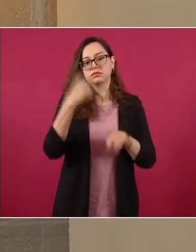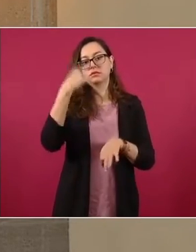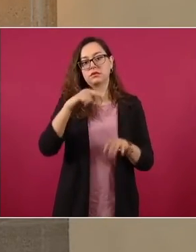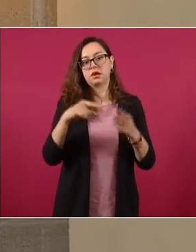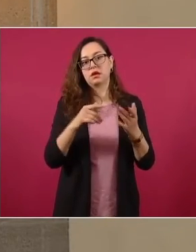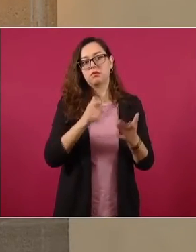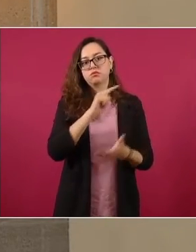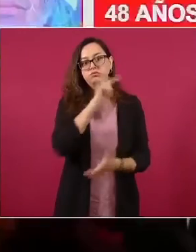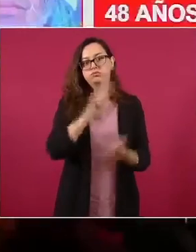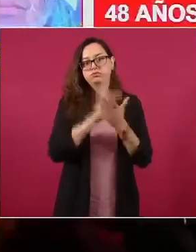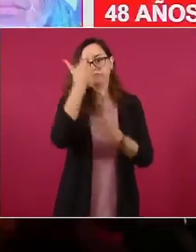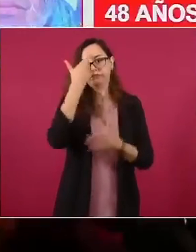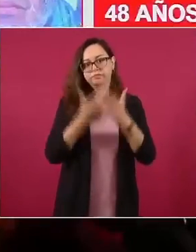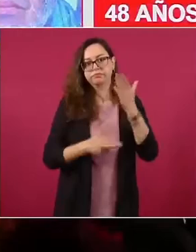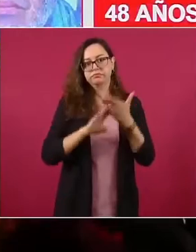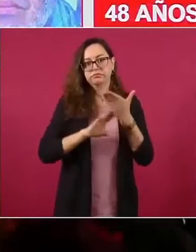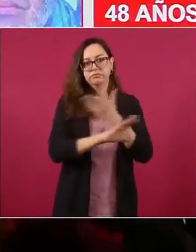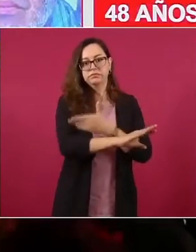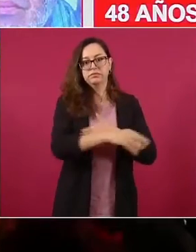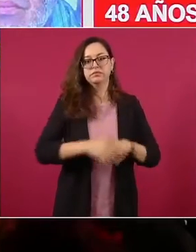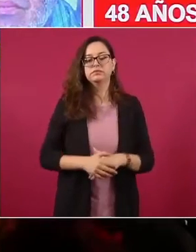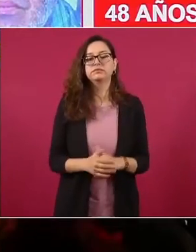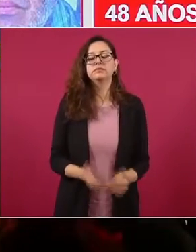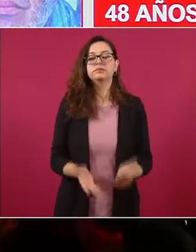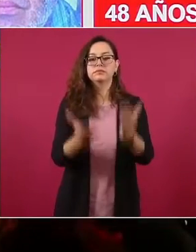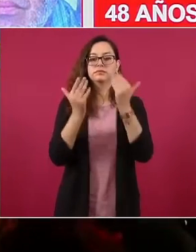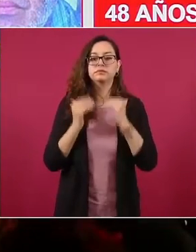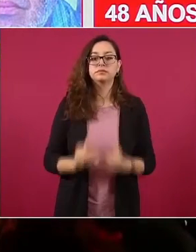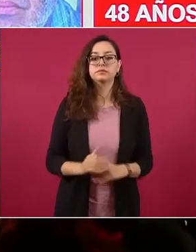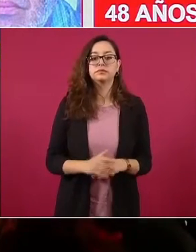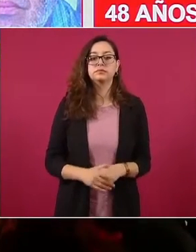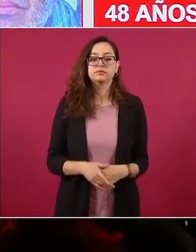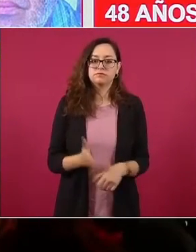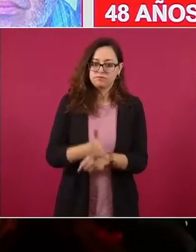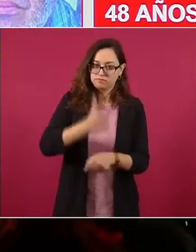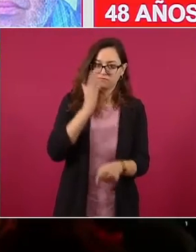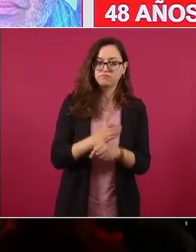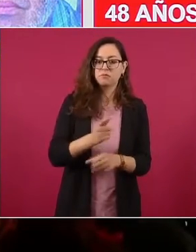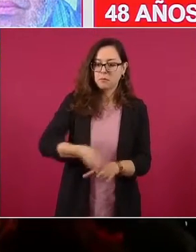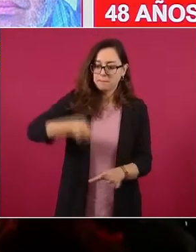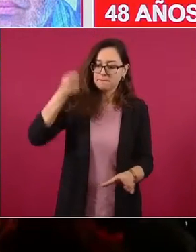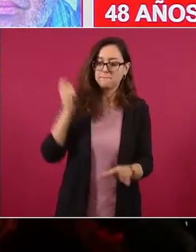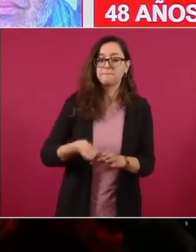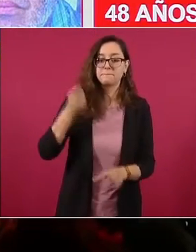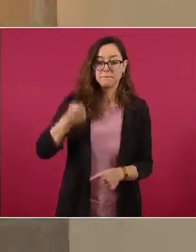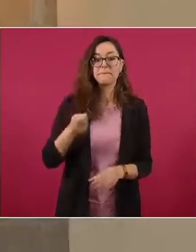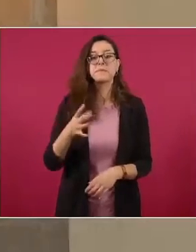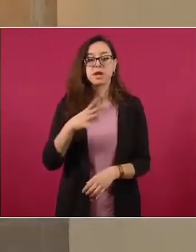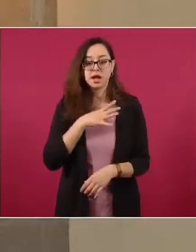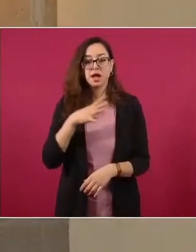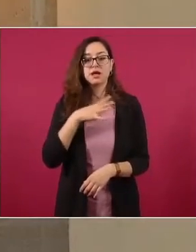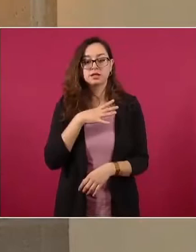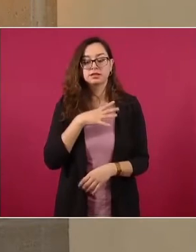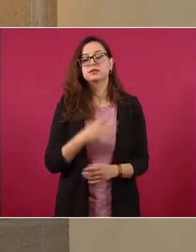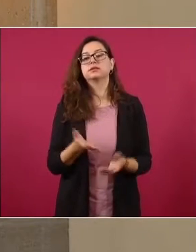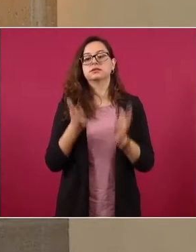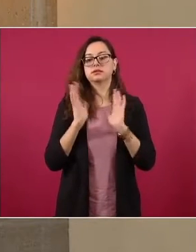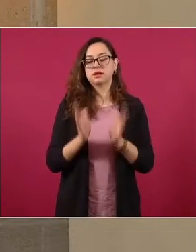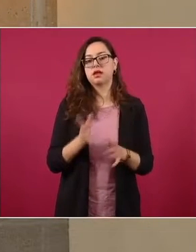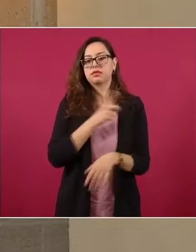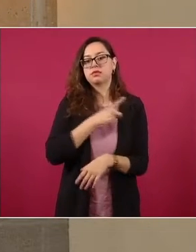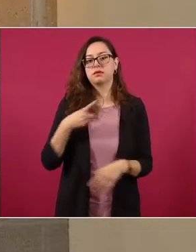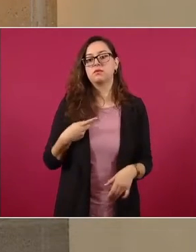Siguiente. Y como sentencias relevantes, informar que se logró una